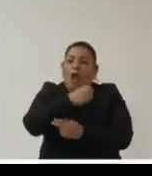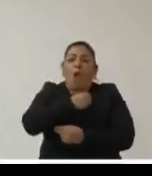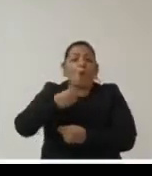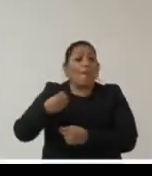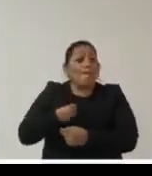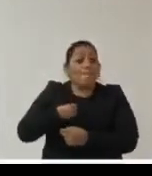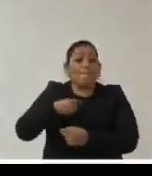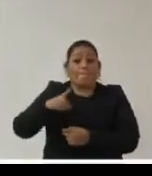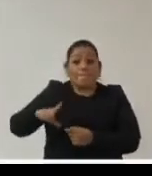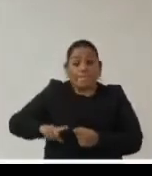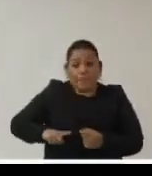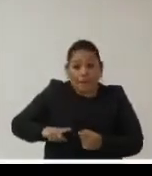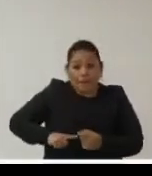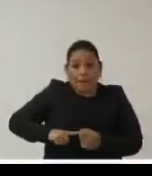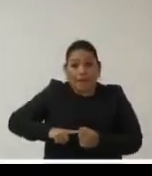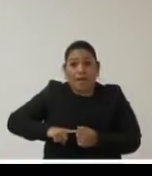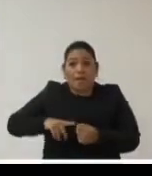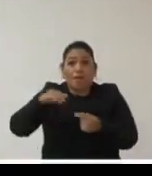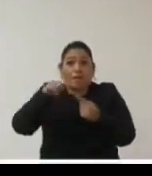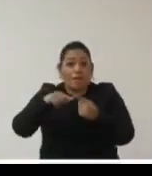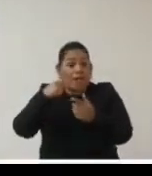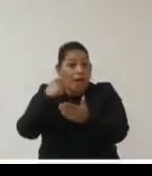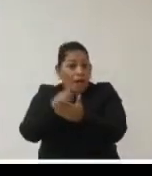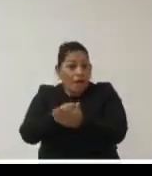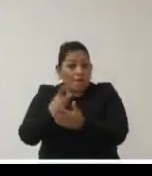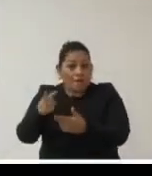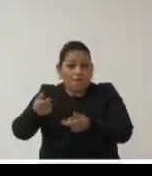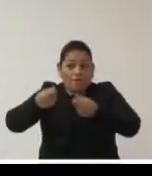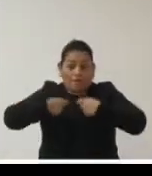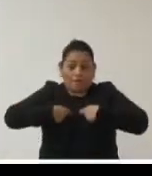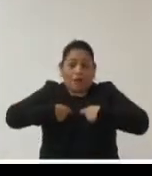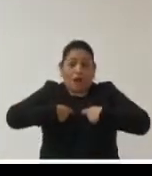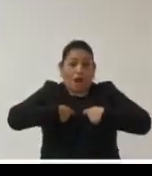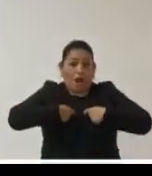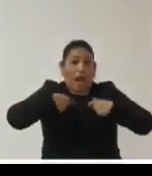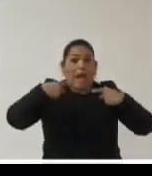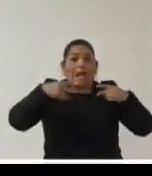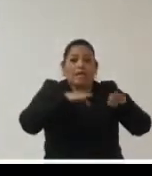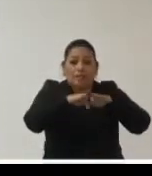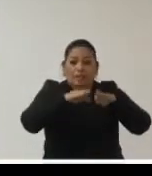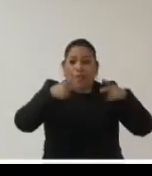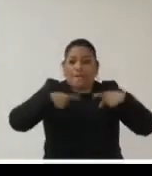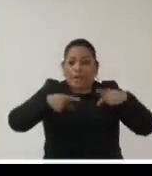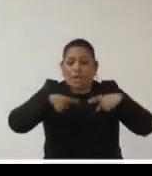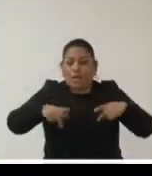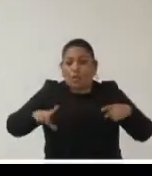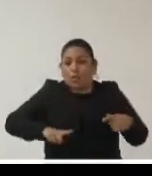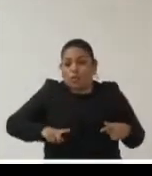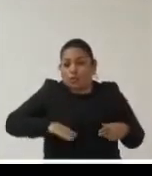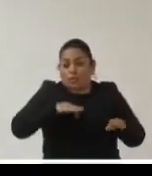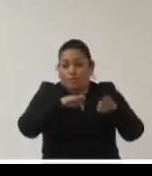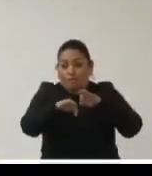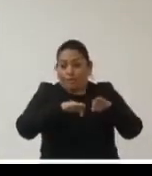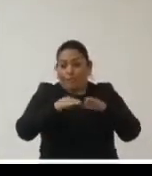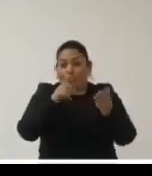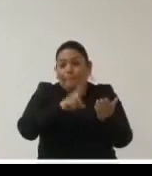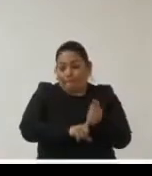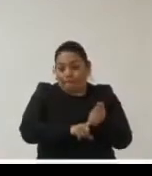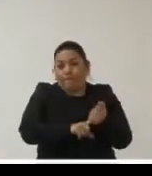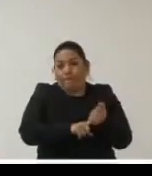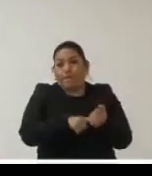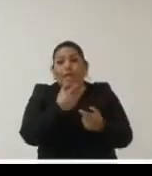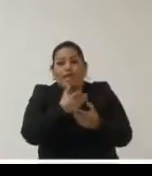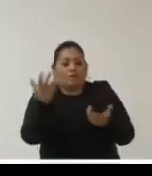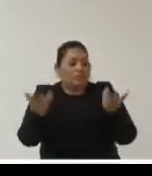que le recae a quien ejerce un cargo público entonces transparencia y rendición de cuentas se encuentran entre el